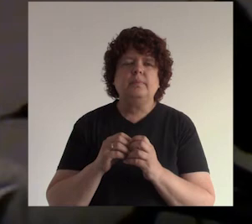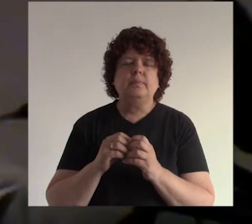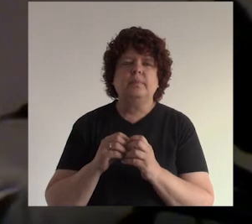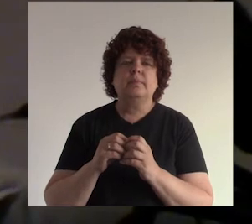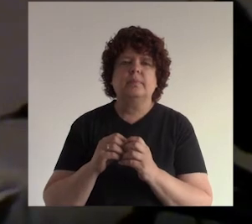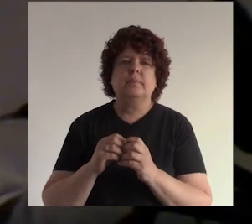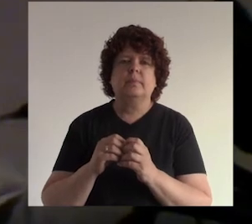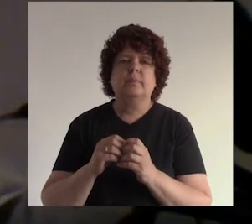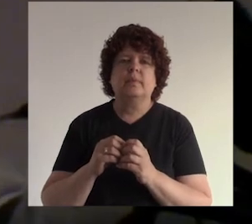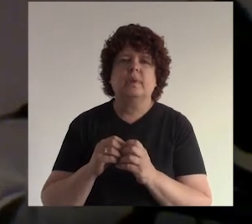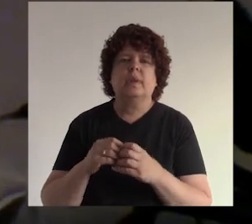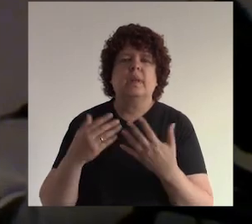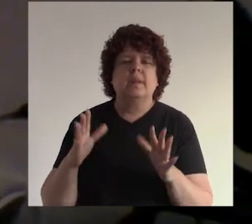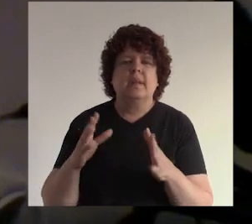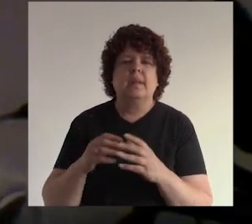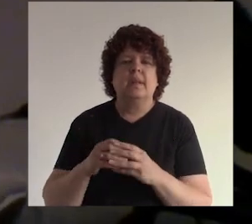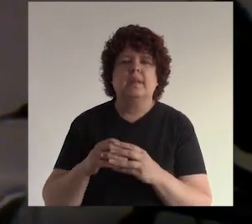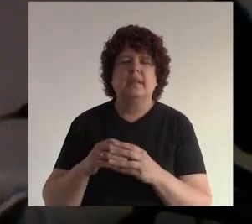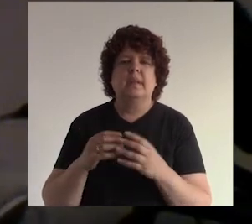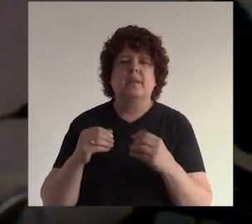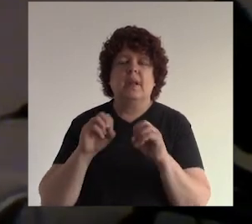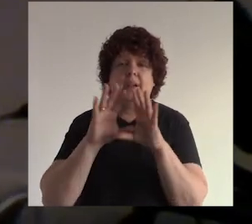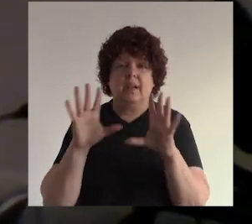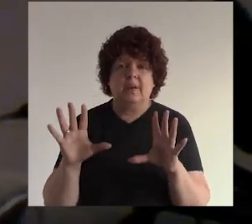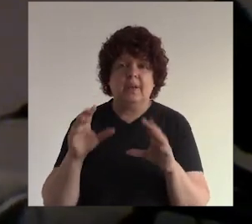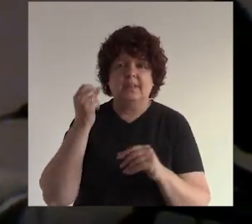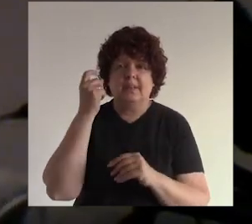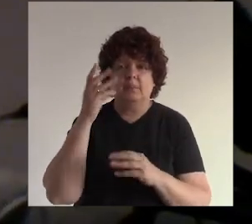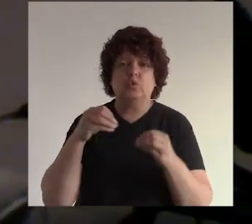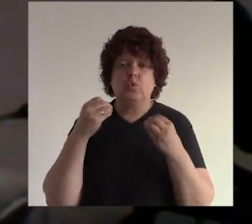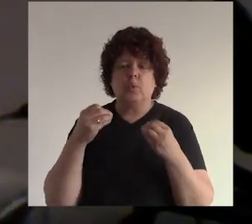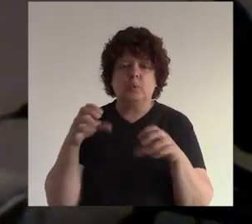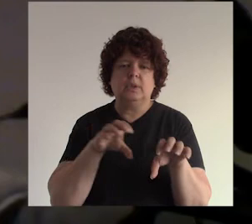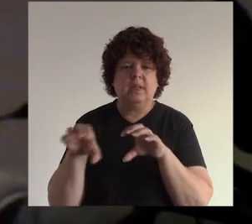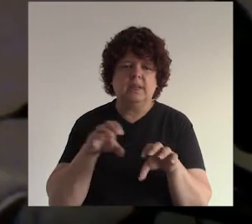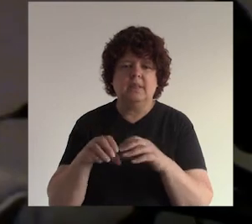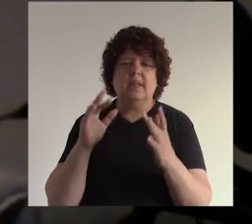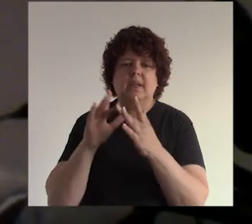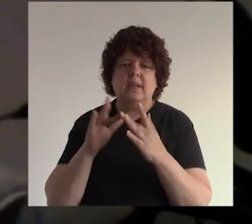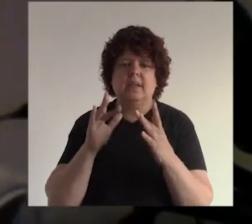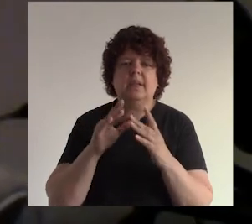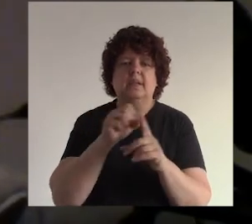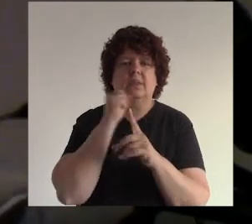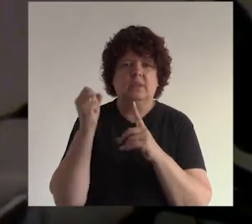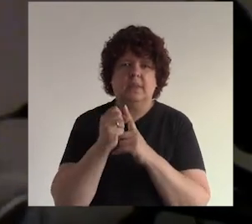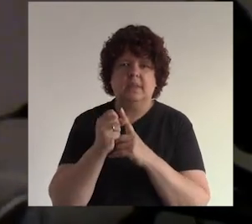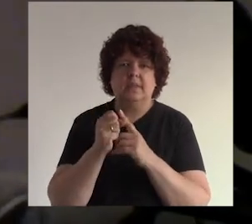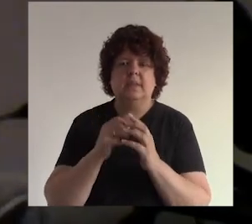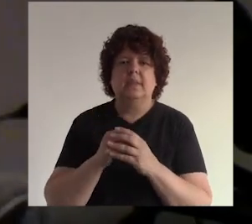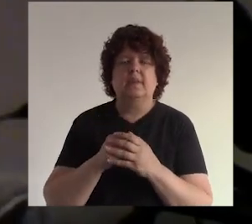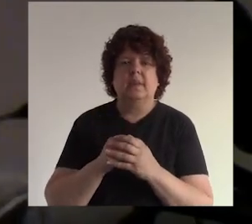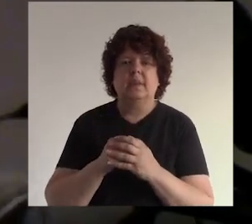¿no? calme un dolor entonces teniendo esa premisa clara ya entendemos la dinámica de la red social acuérdense el parque